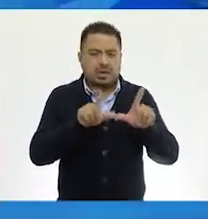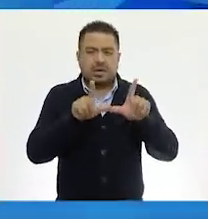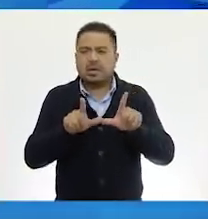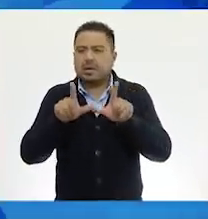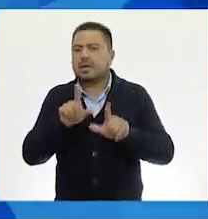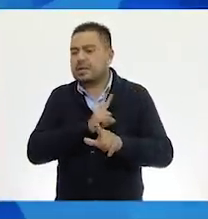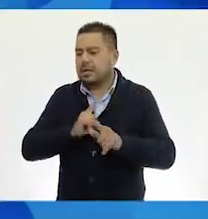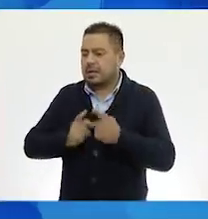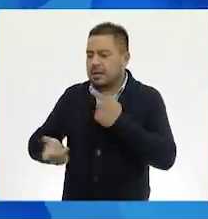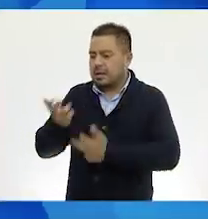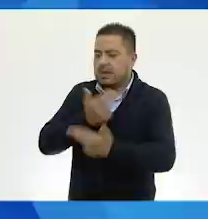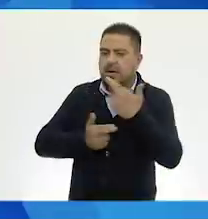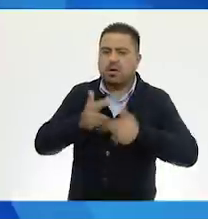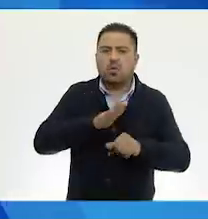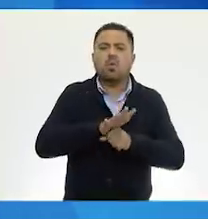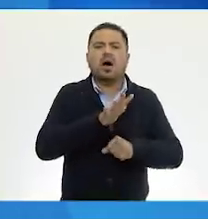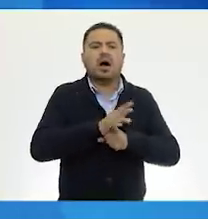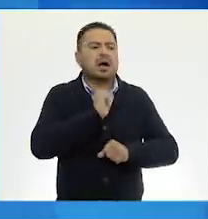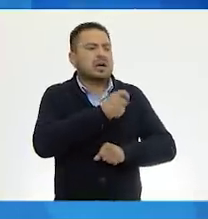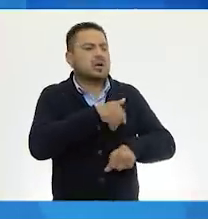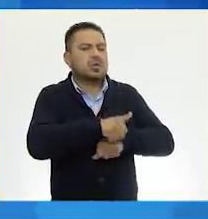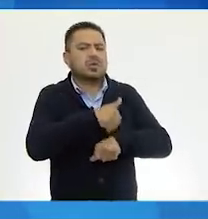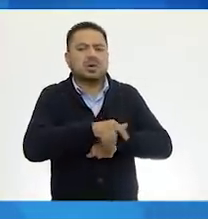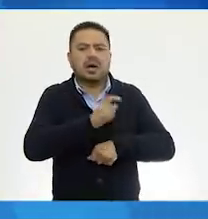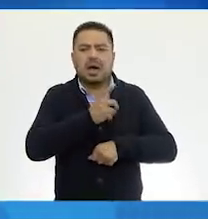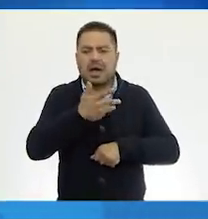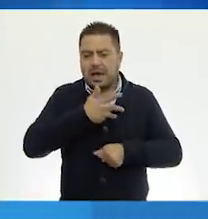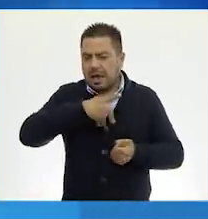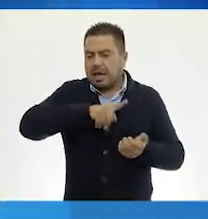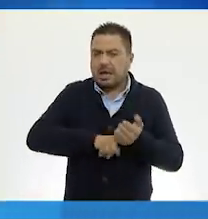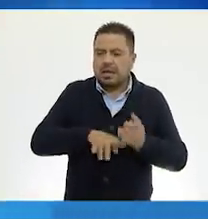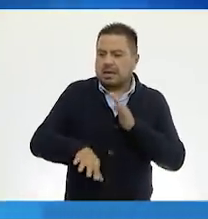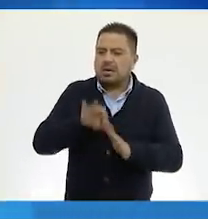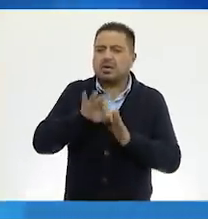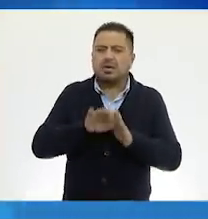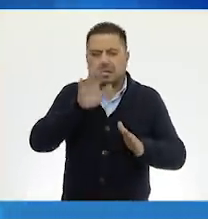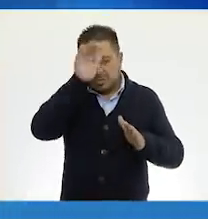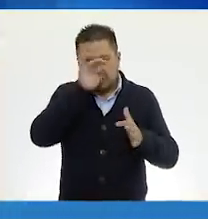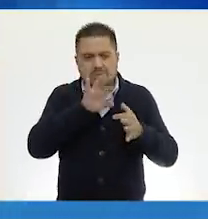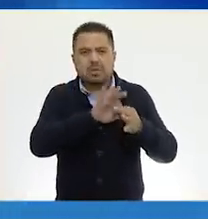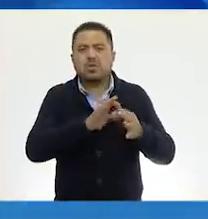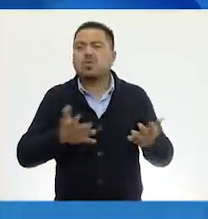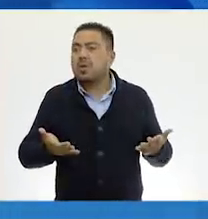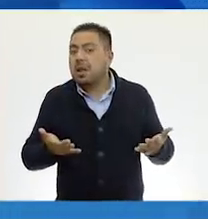regresar? ¿Cuáles de esos números que él tiene y las tarjetas que tomó concuerdan?